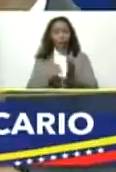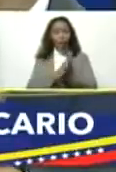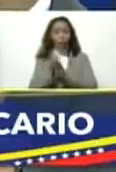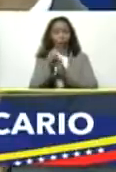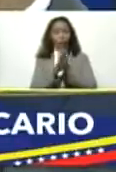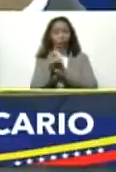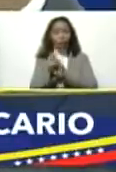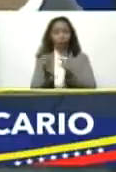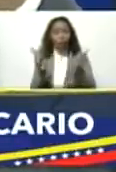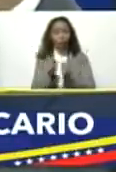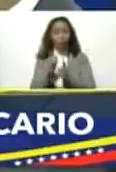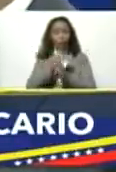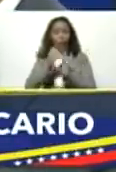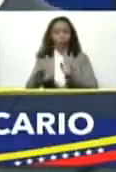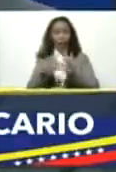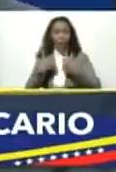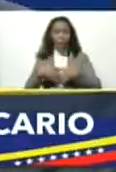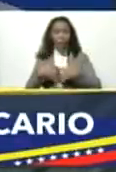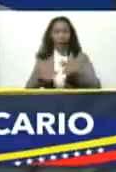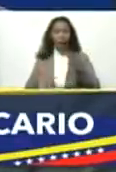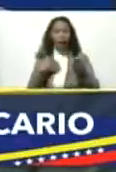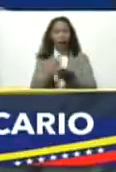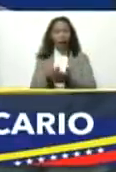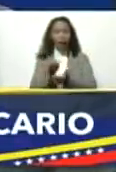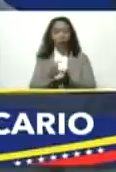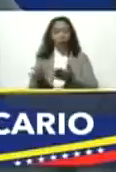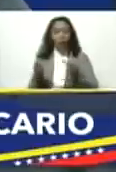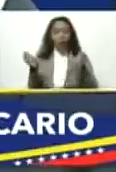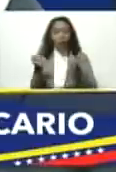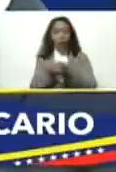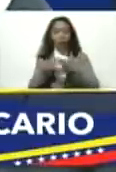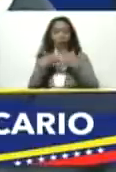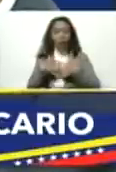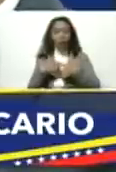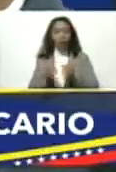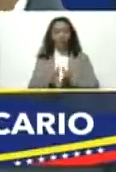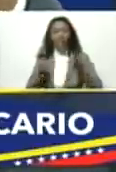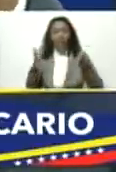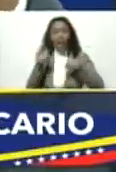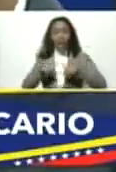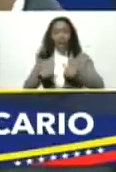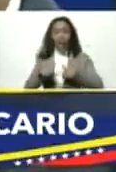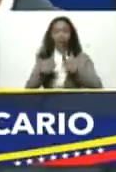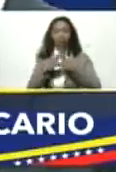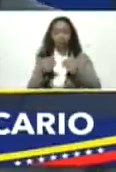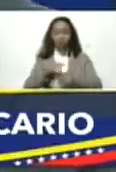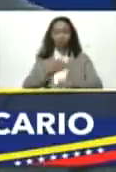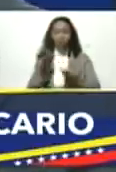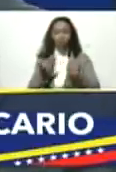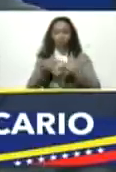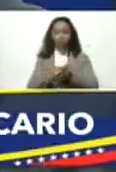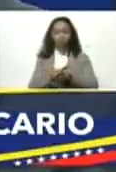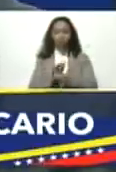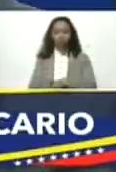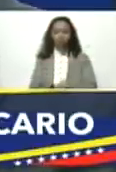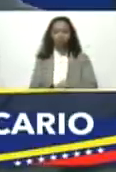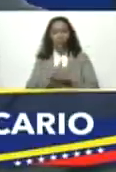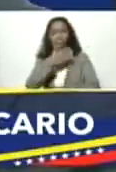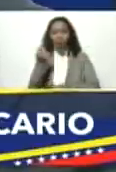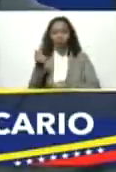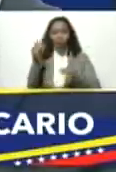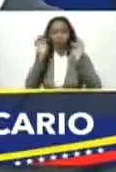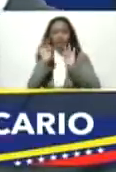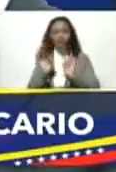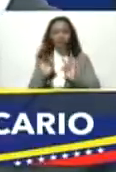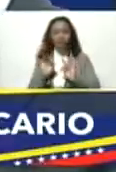a la pequeña y mediana empresa hasta los créditos a las corporaciones porque aquí sin excepción cabemos todos mejoremos las plataformas